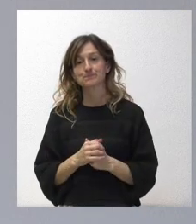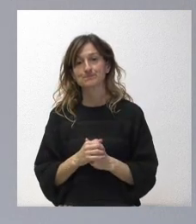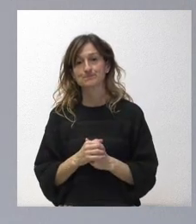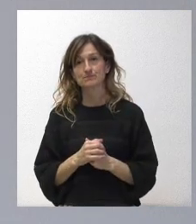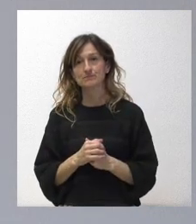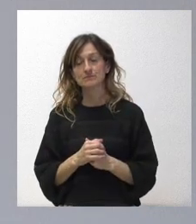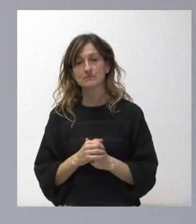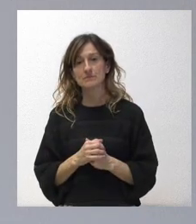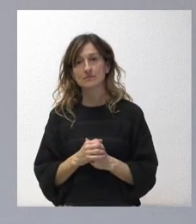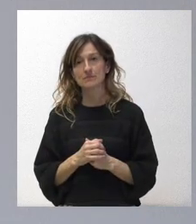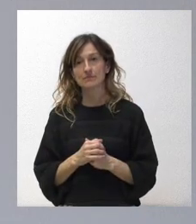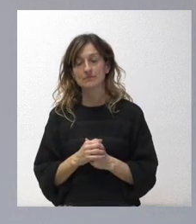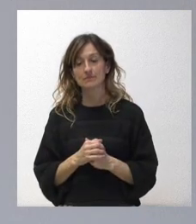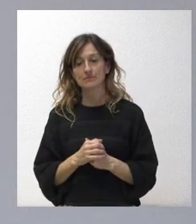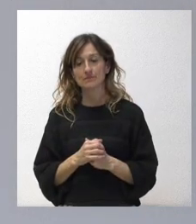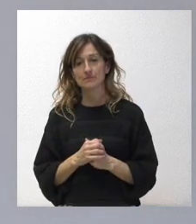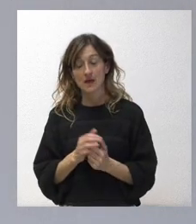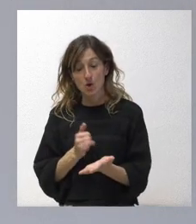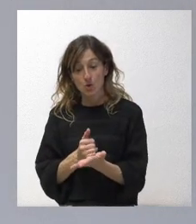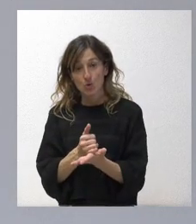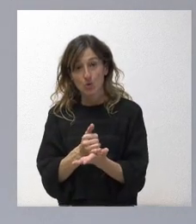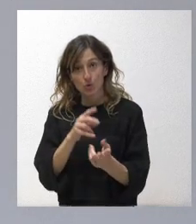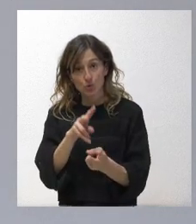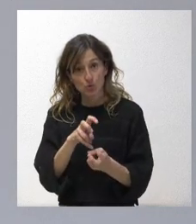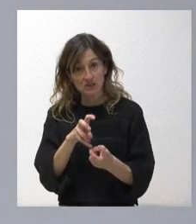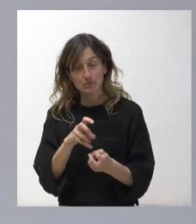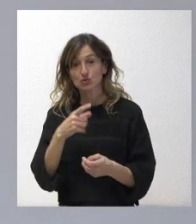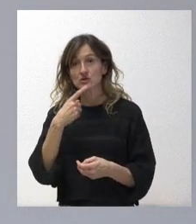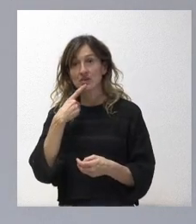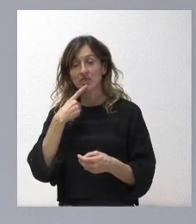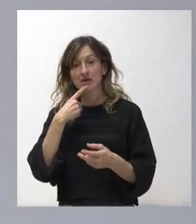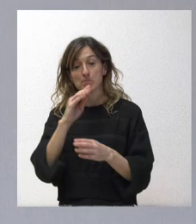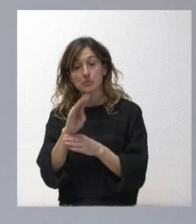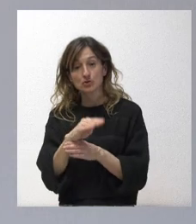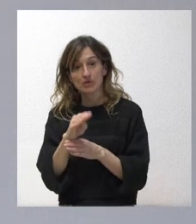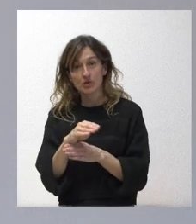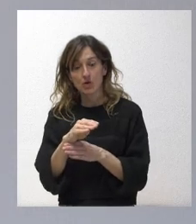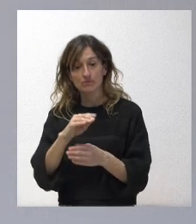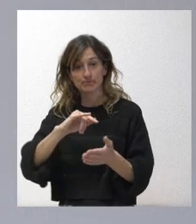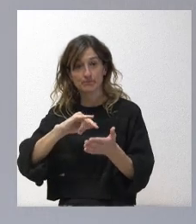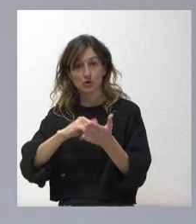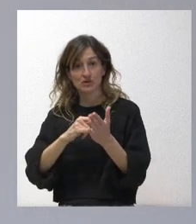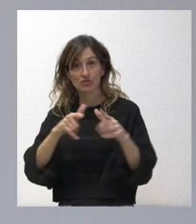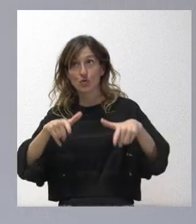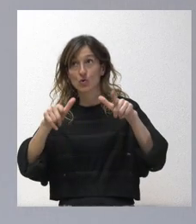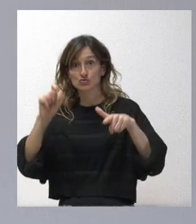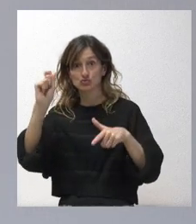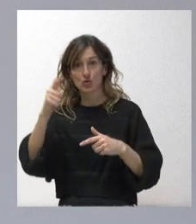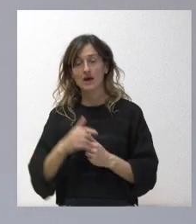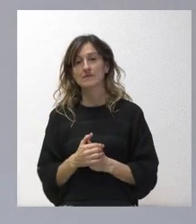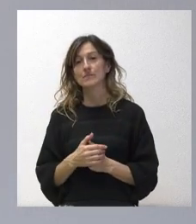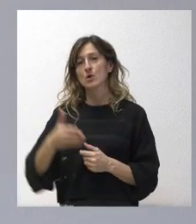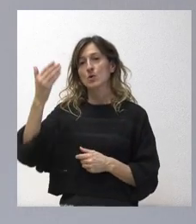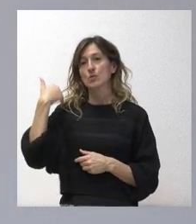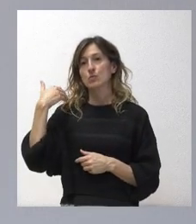determinados cultivos que comenta en un proyecto solar, el compromiso que hicimos fue